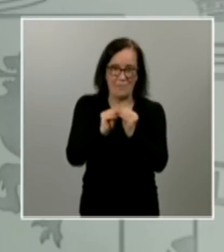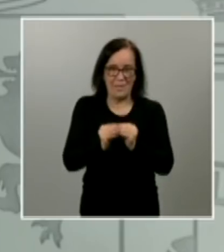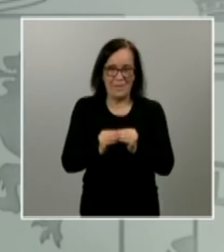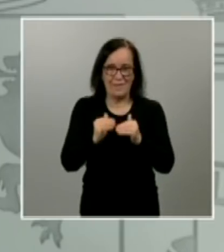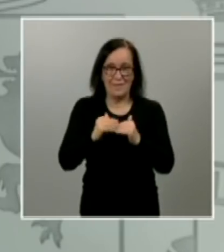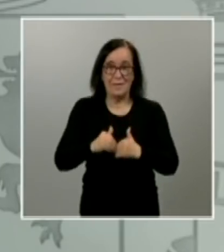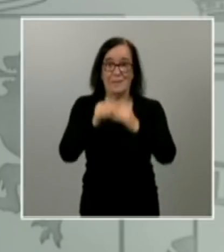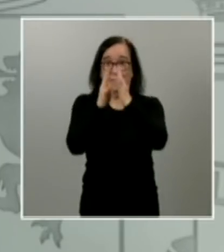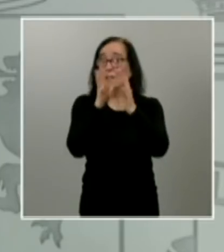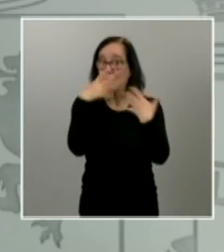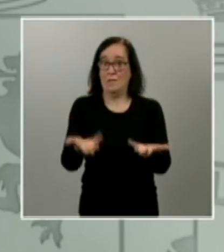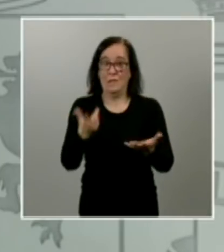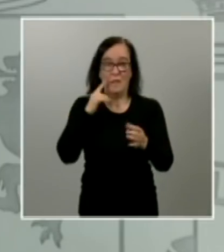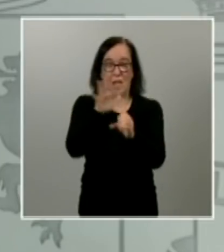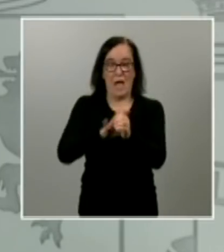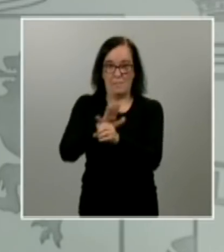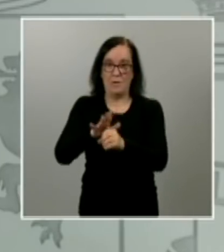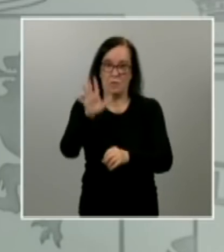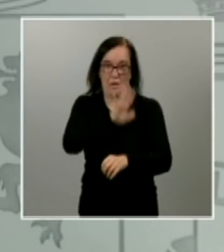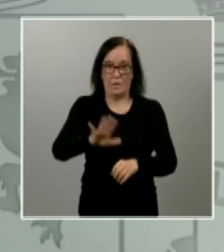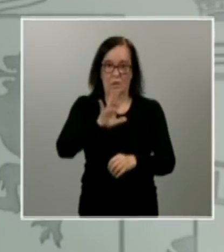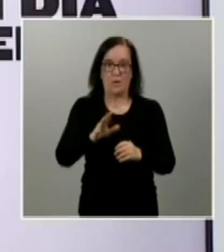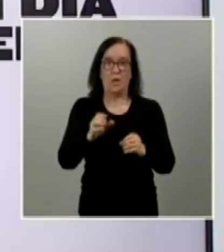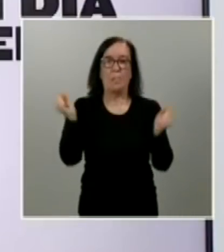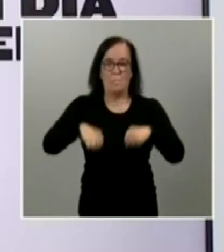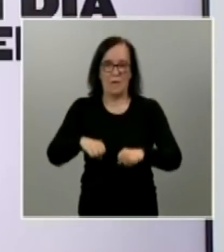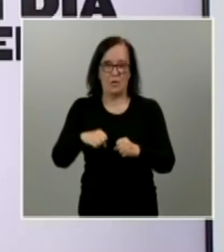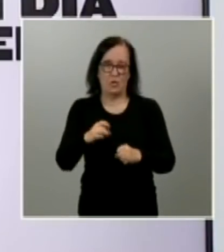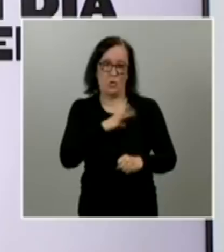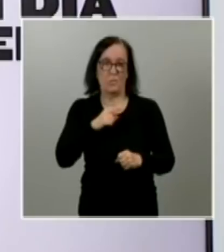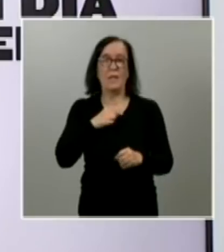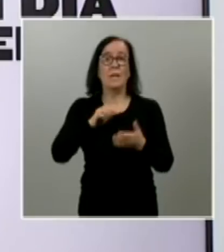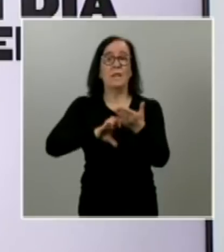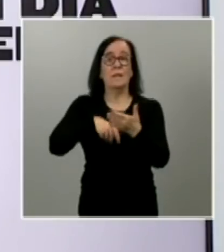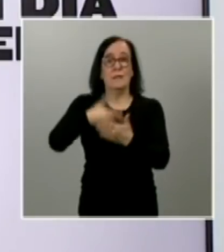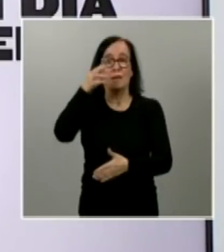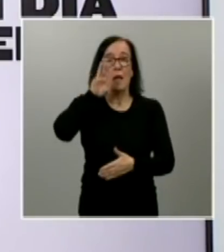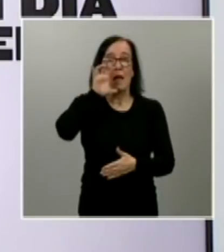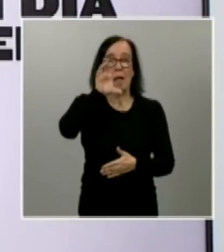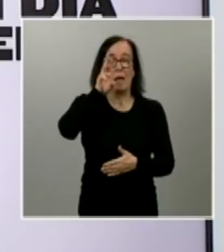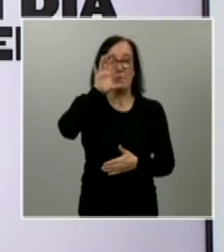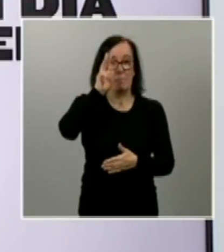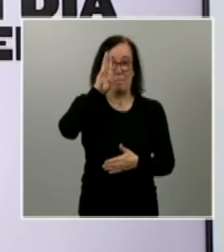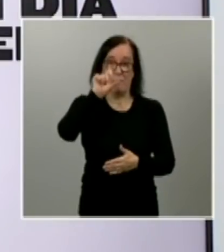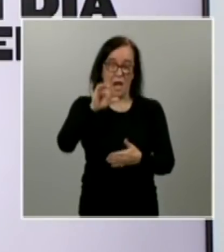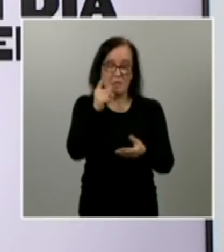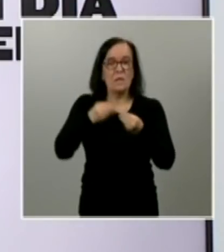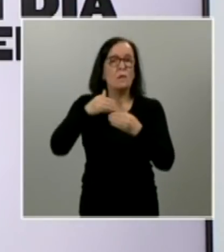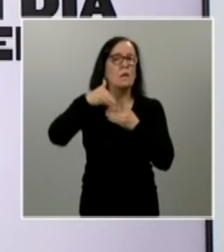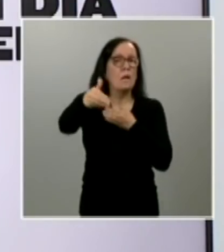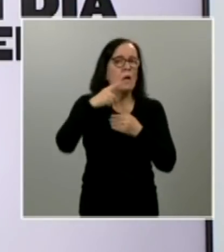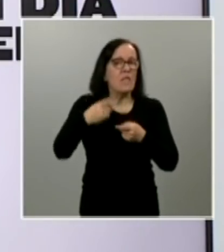ámbito nacional con esos pactos de la Moncloa El país le pregunta presidente si tienen ya un horizonte de salida o harán falta más prórrogas